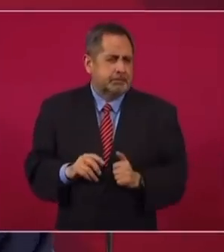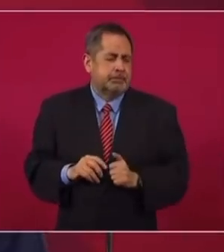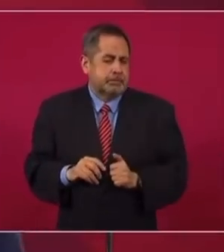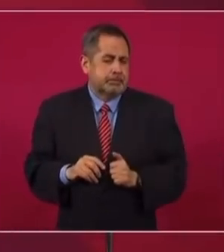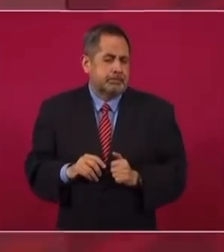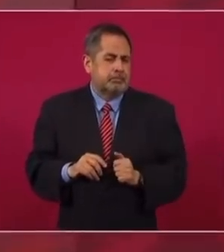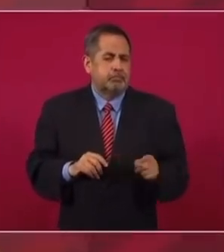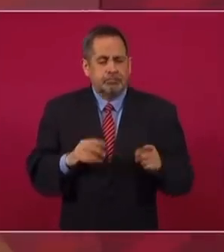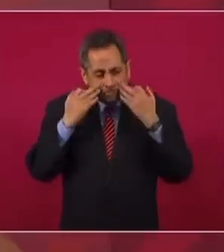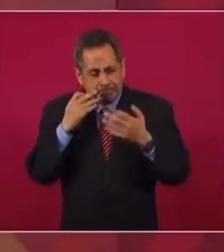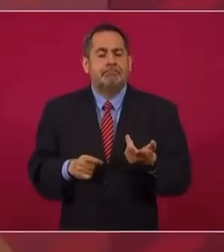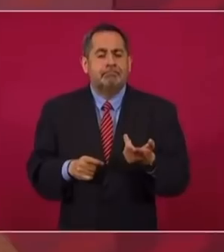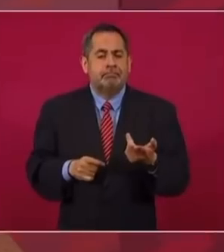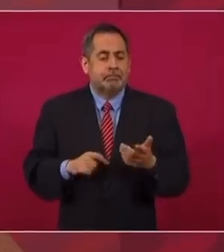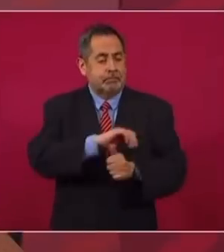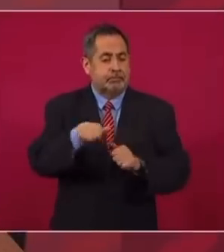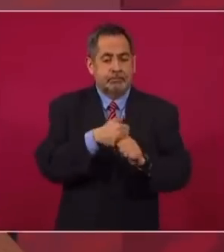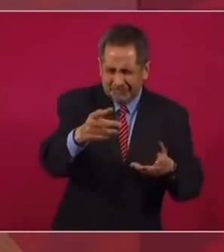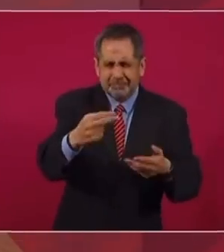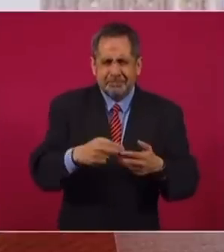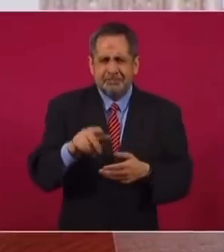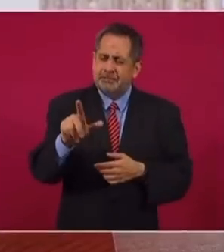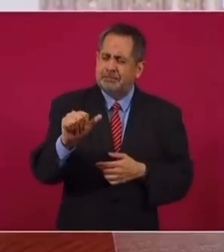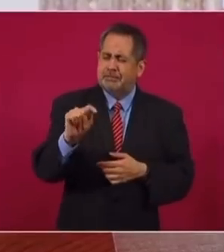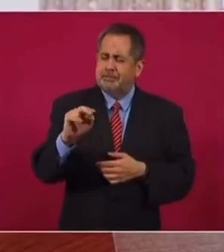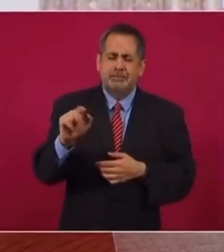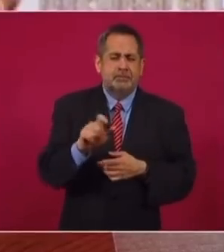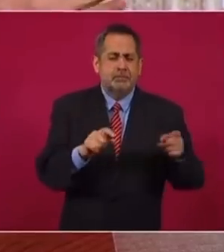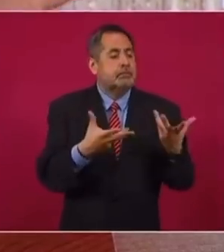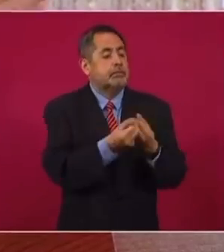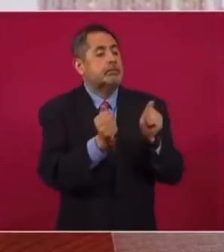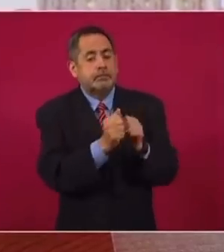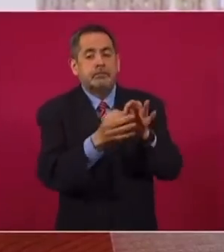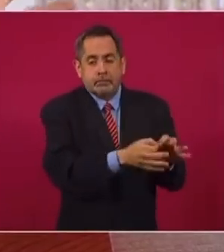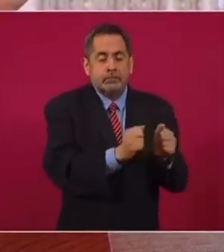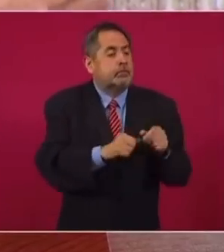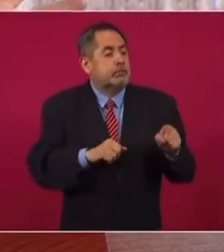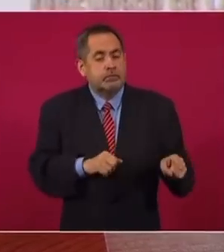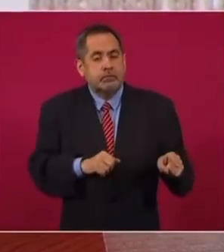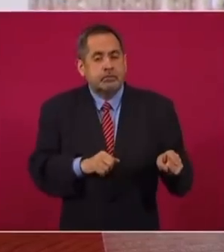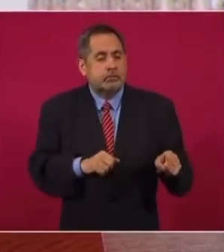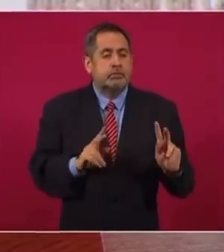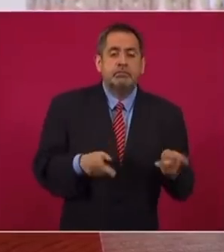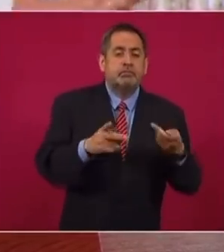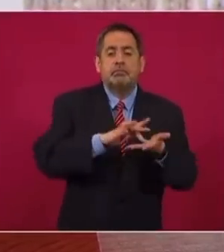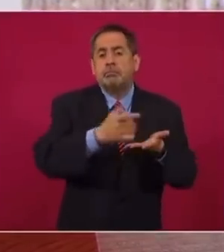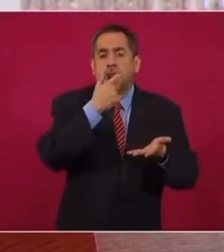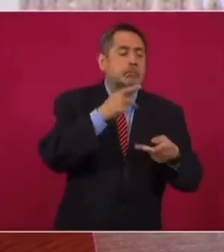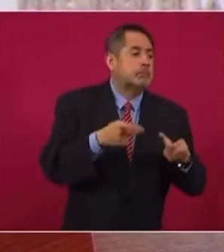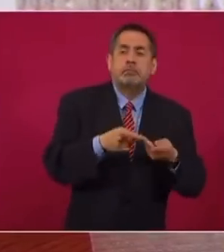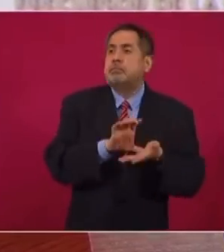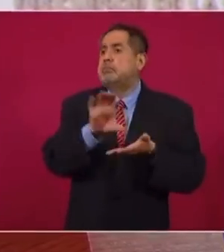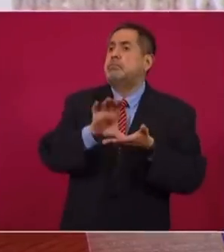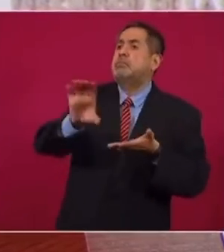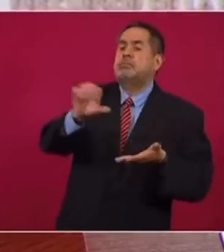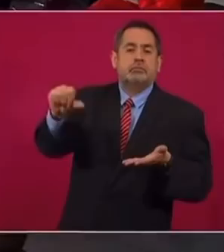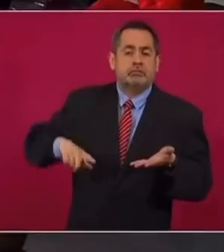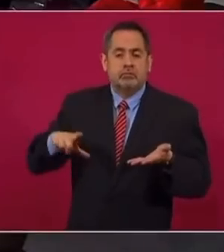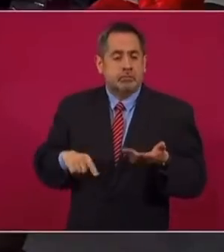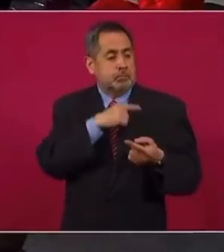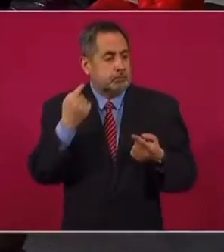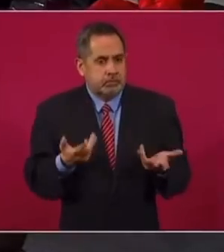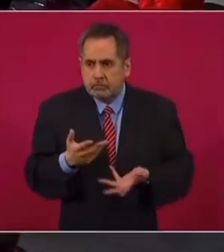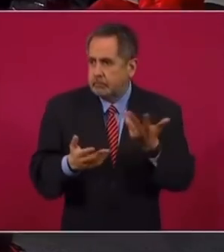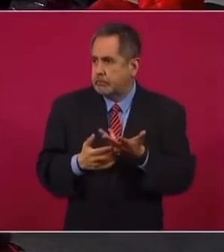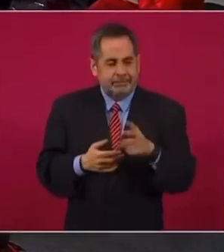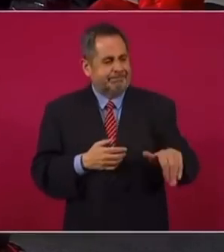está demostrado de que tiene financiamiento latinus vinculado con la venta de medicamentos a gobiernos. Entonces, ¿para